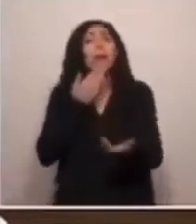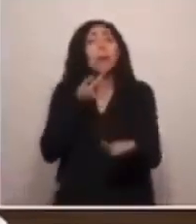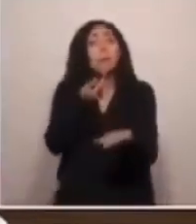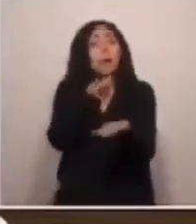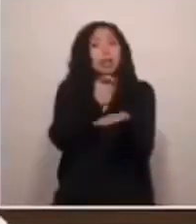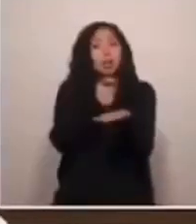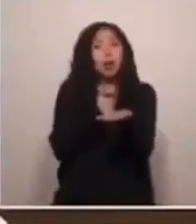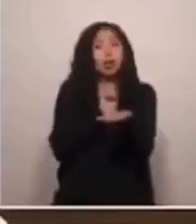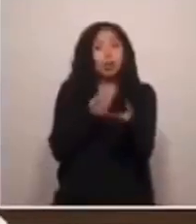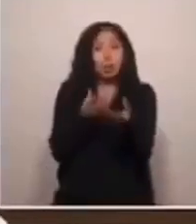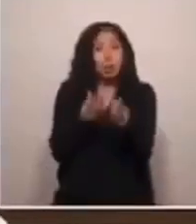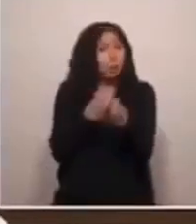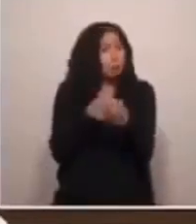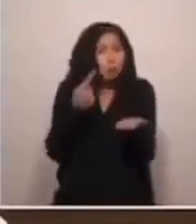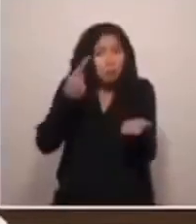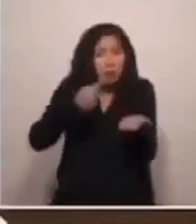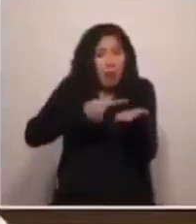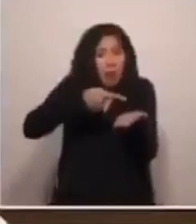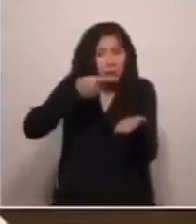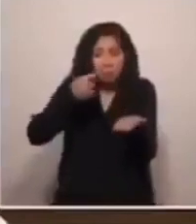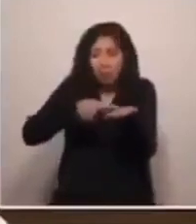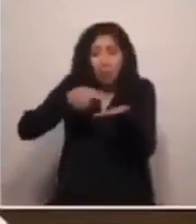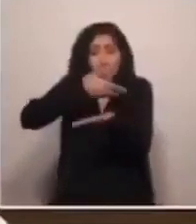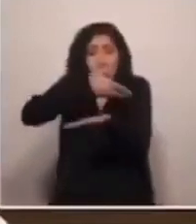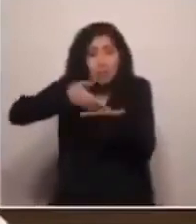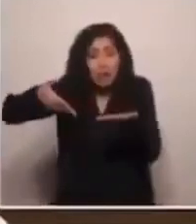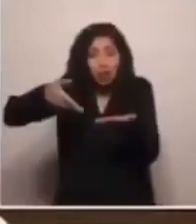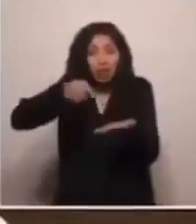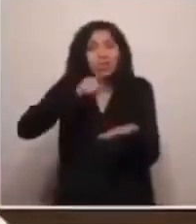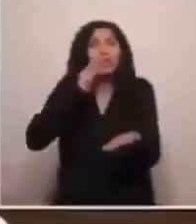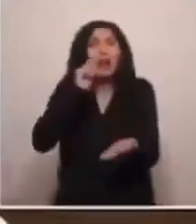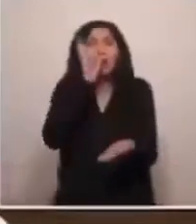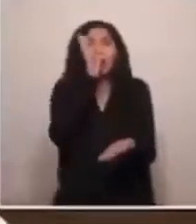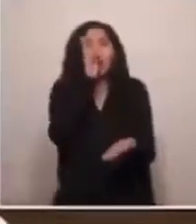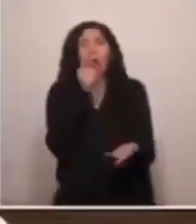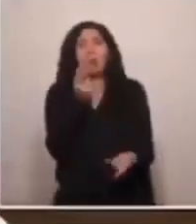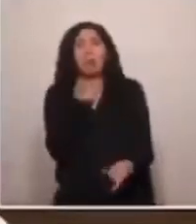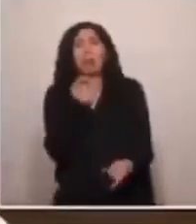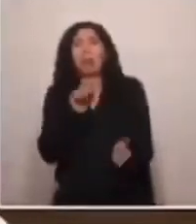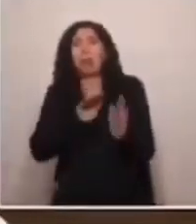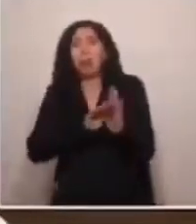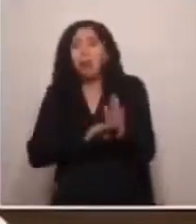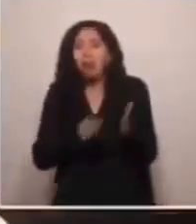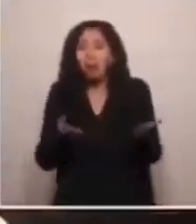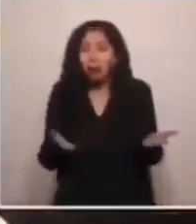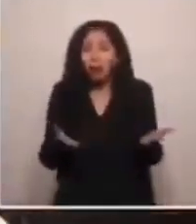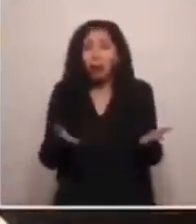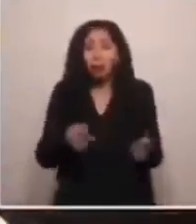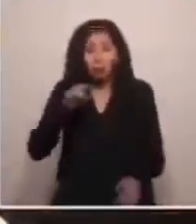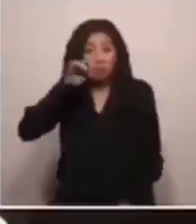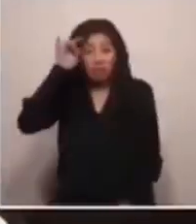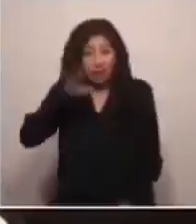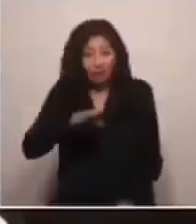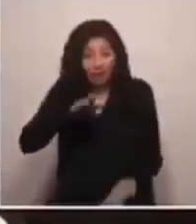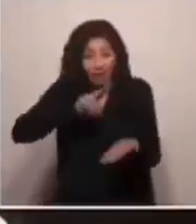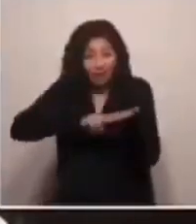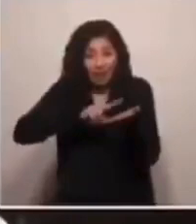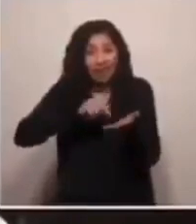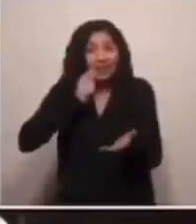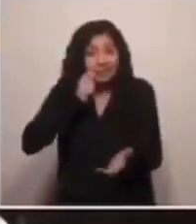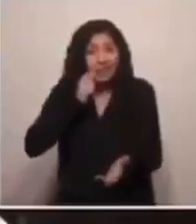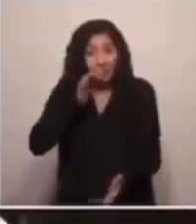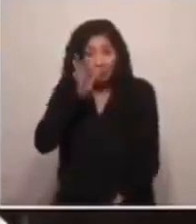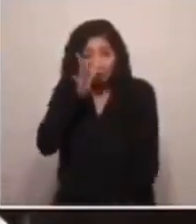ya asignados es una burla y una miserable suma. ¿Saben cuál es realmente una burla para las familias de